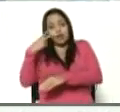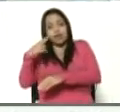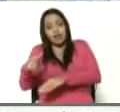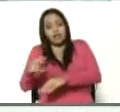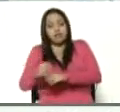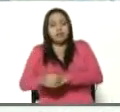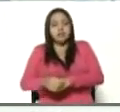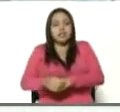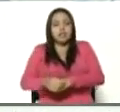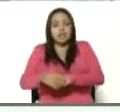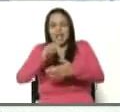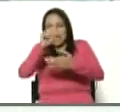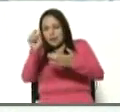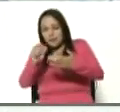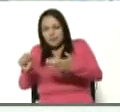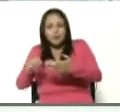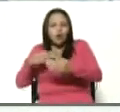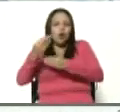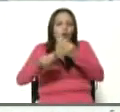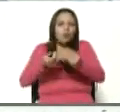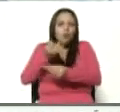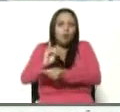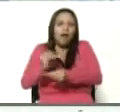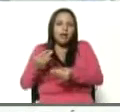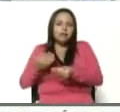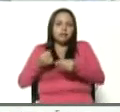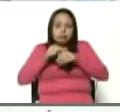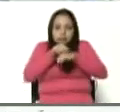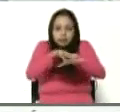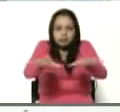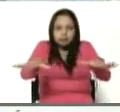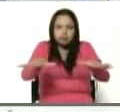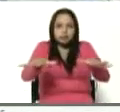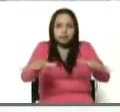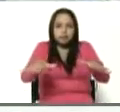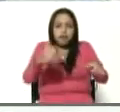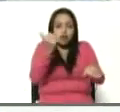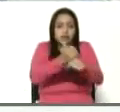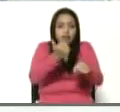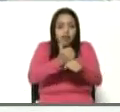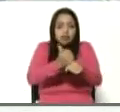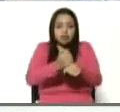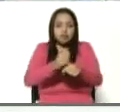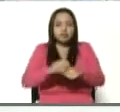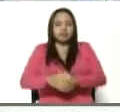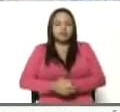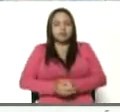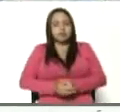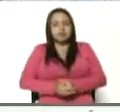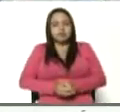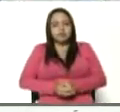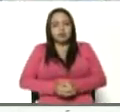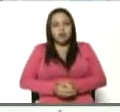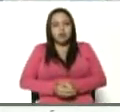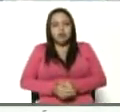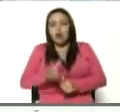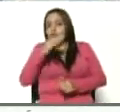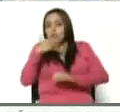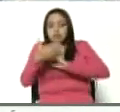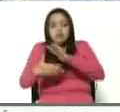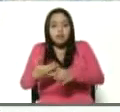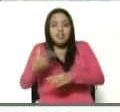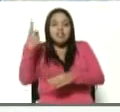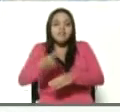de abastecimiento para los productores. Irregularización. No hay excusa. Vamos a